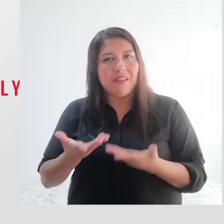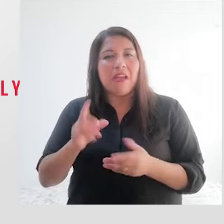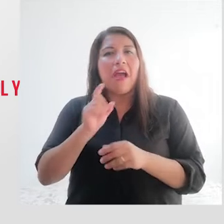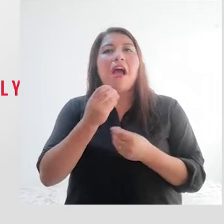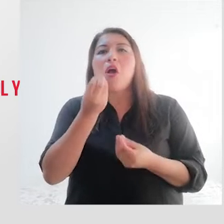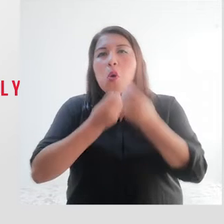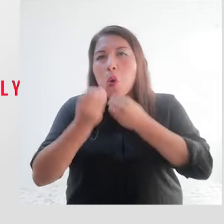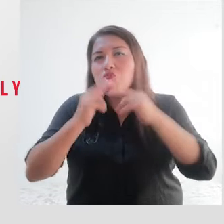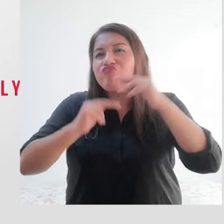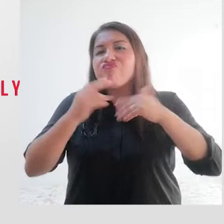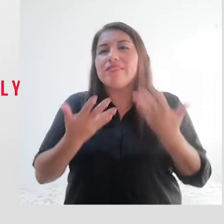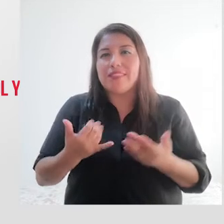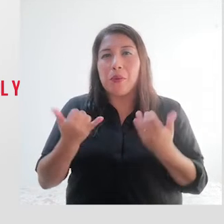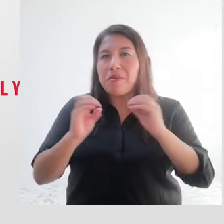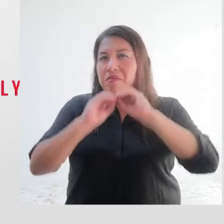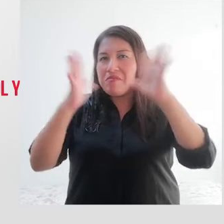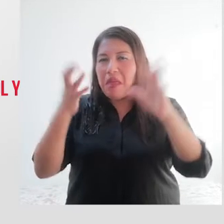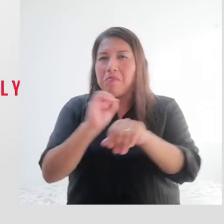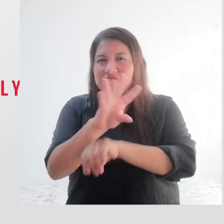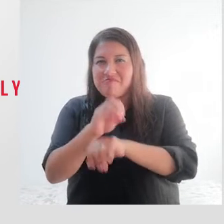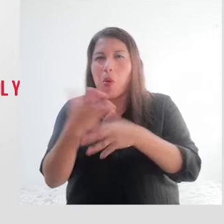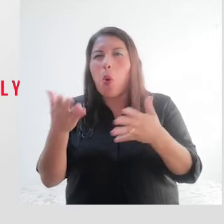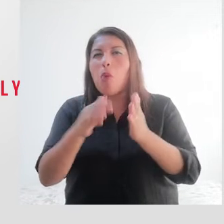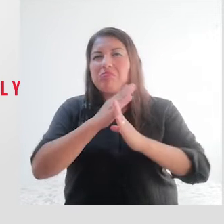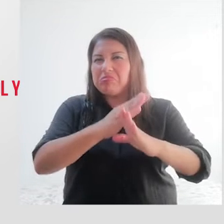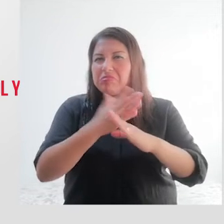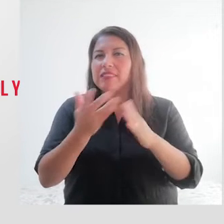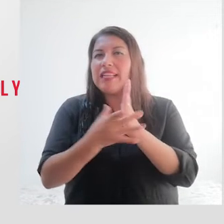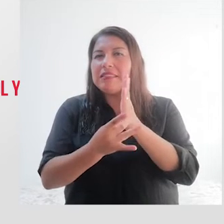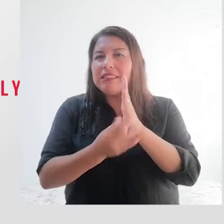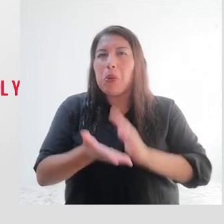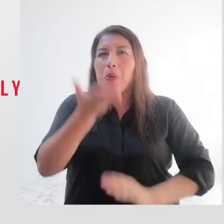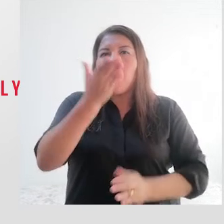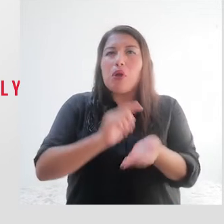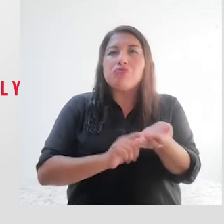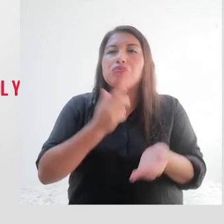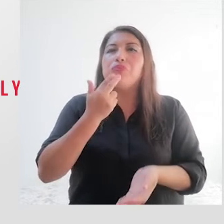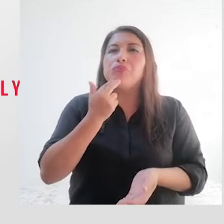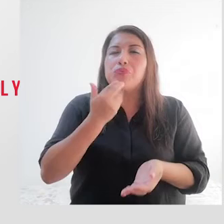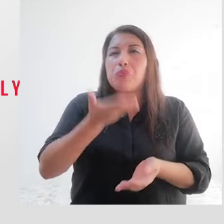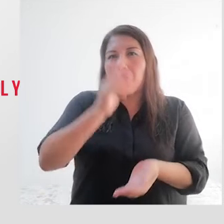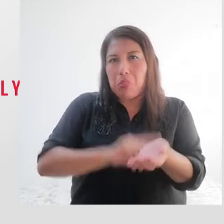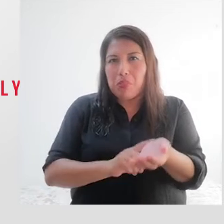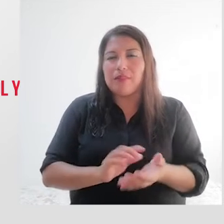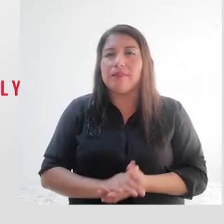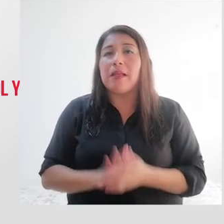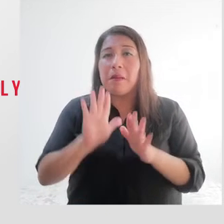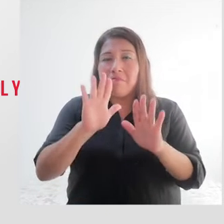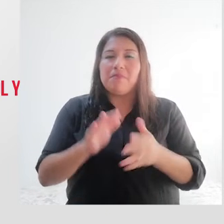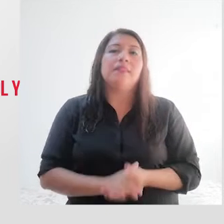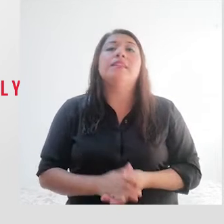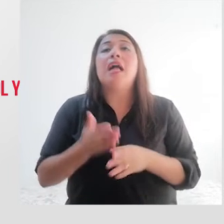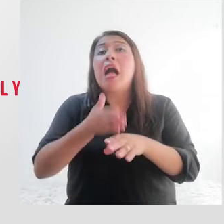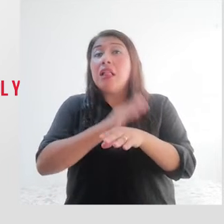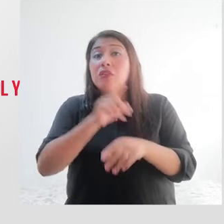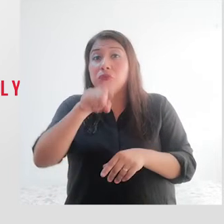día hablaremos sobre la alimentación para evitar tener el colesterol o triglicérido elevado. Antes que nada, hay que tener